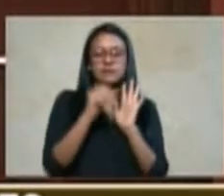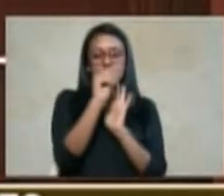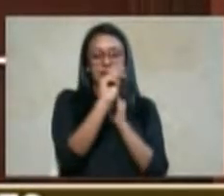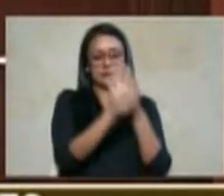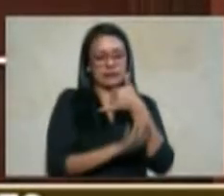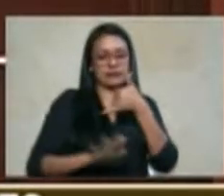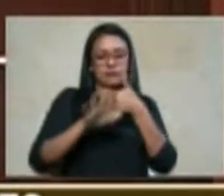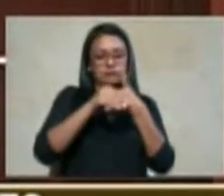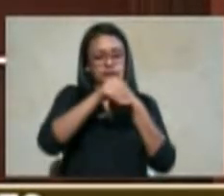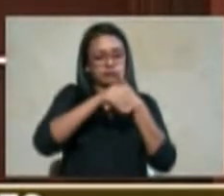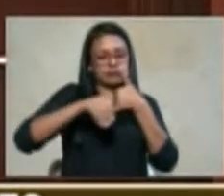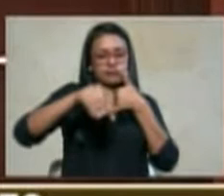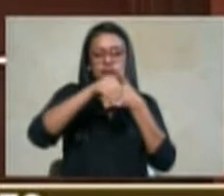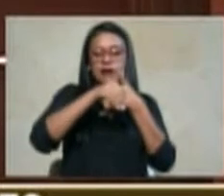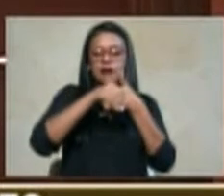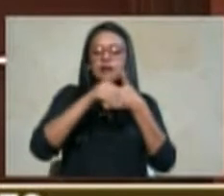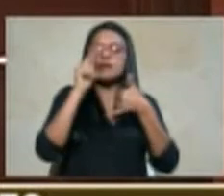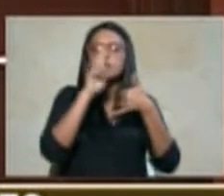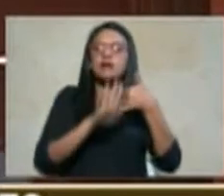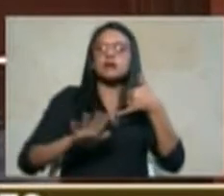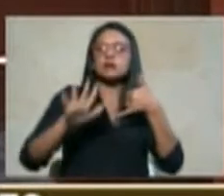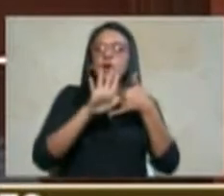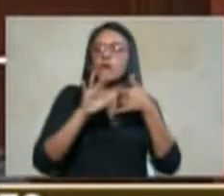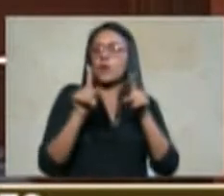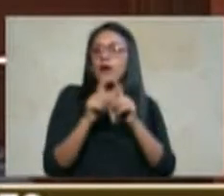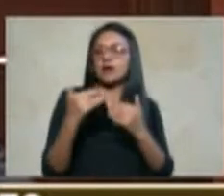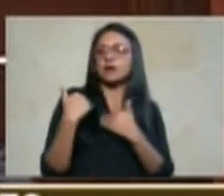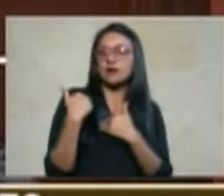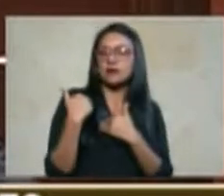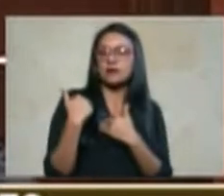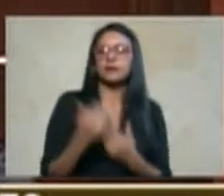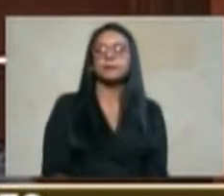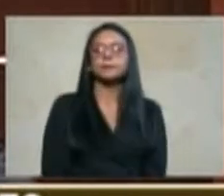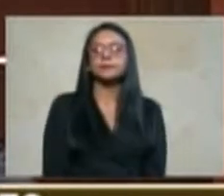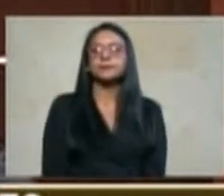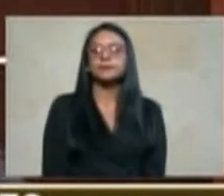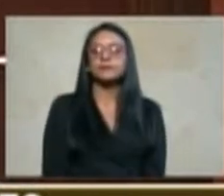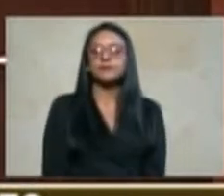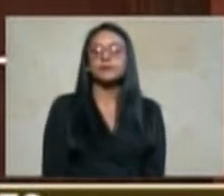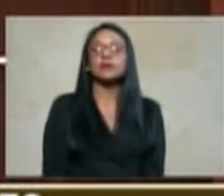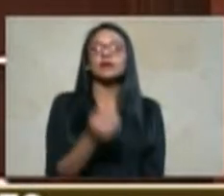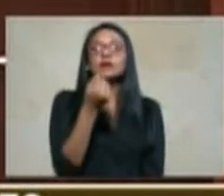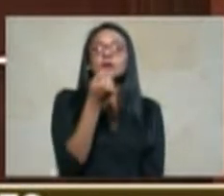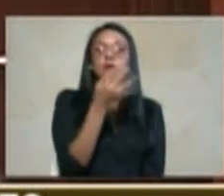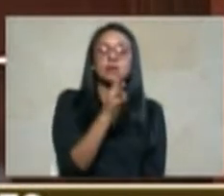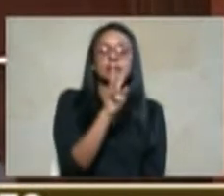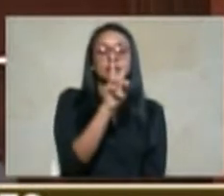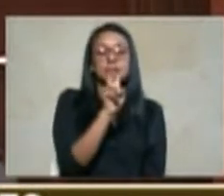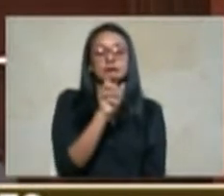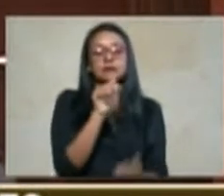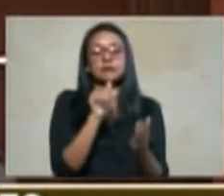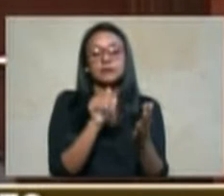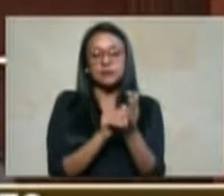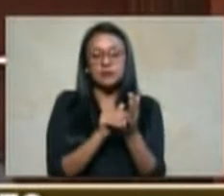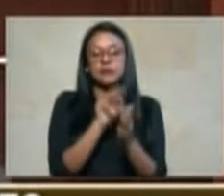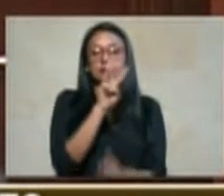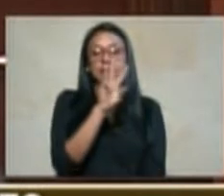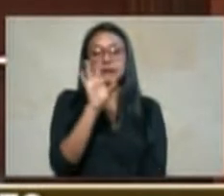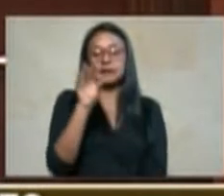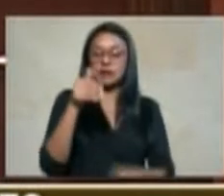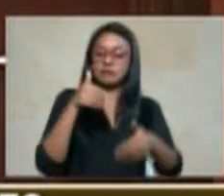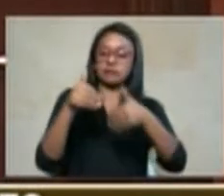su obligación 47.358 solicitudes en 26 departamentos